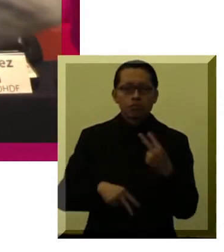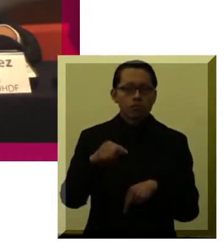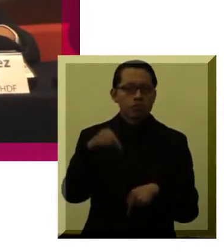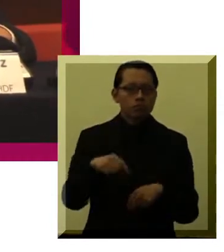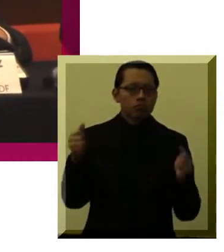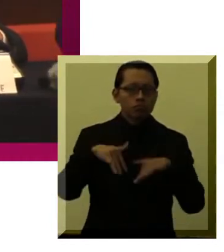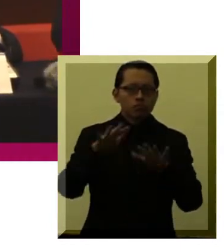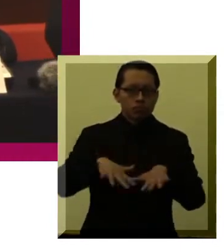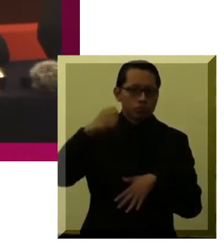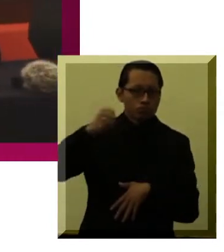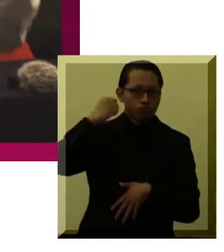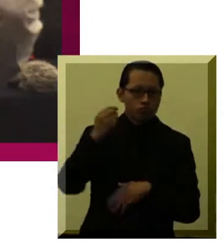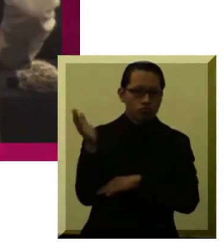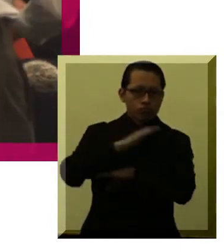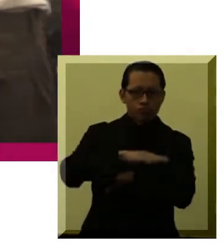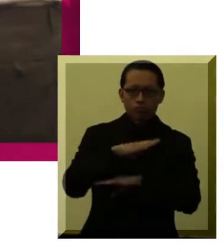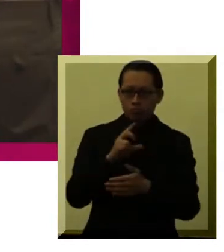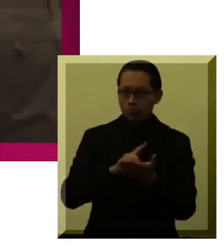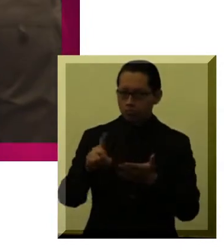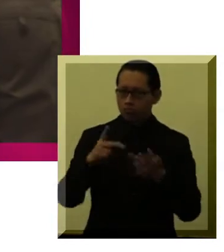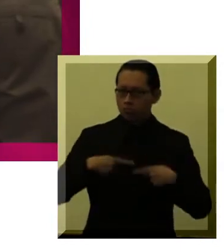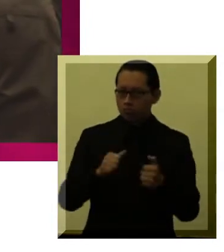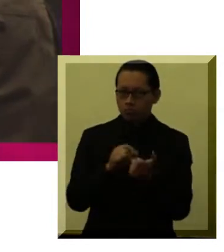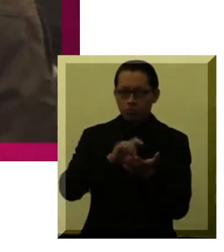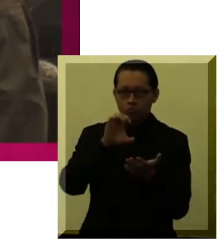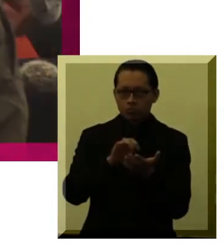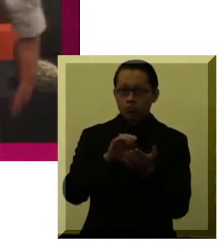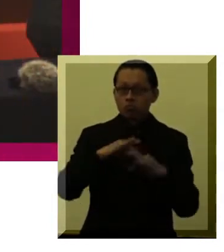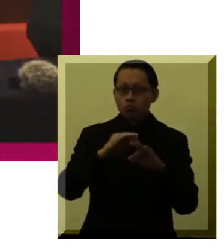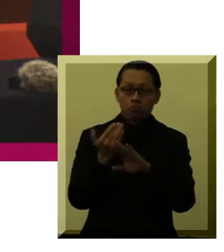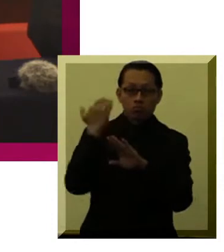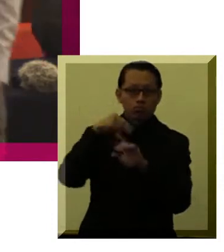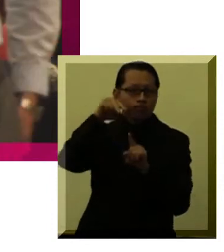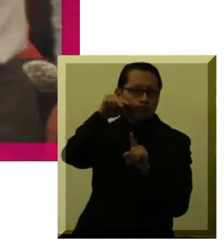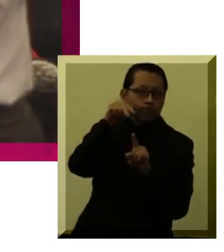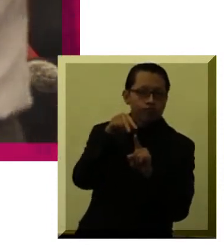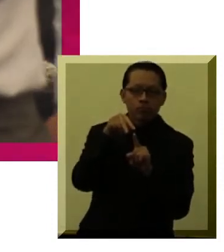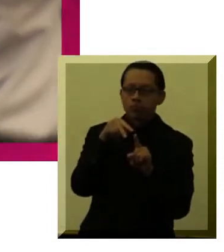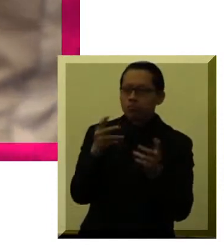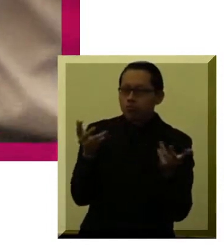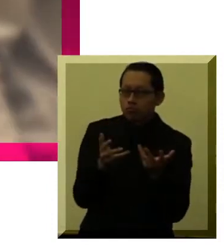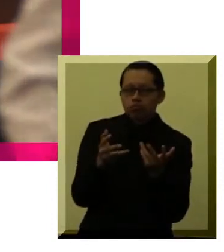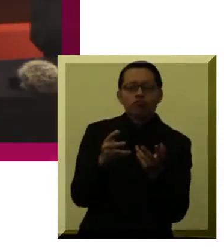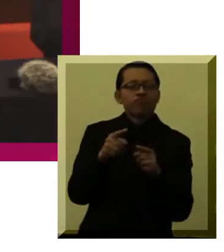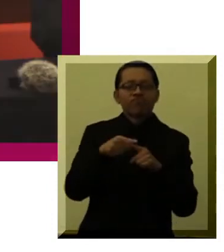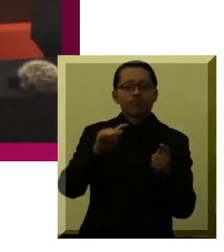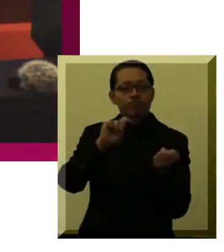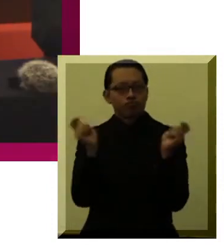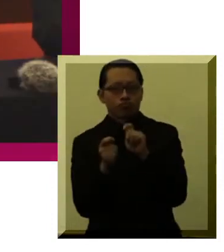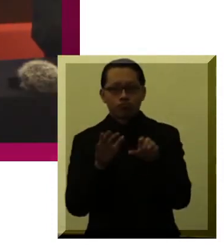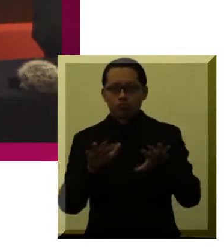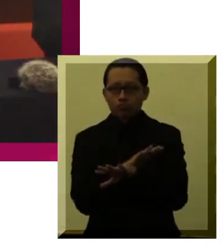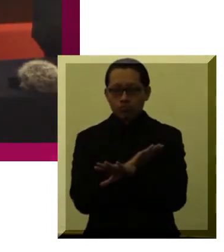seminario, Derechos de las Personas con Discapacidad, un cambio de paradigma y acciones para su justiciabilidad. Quiero